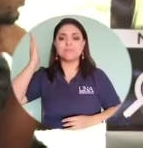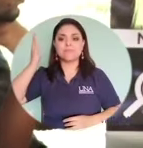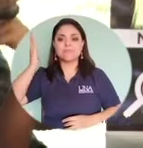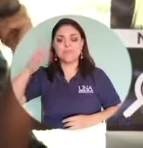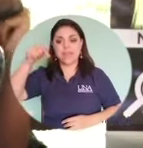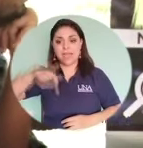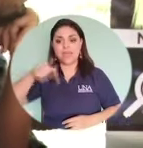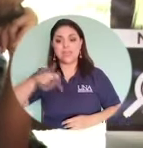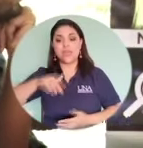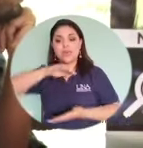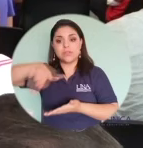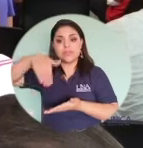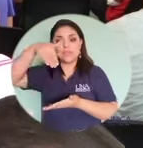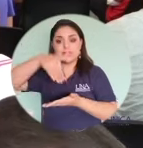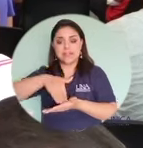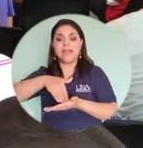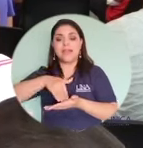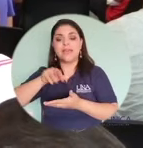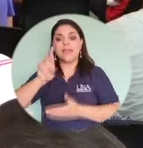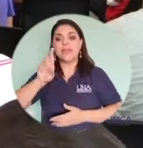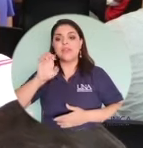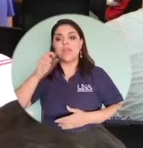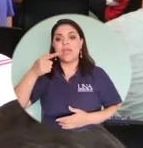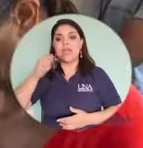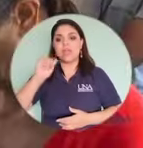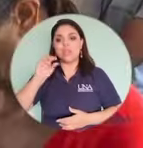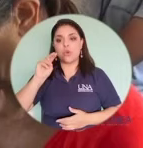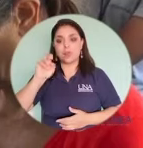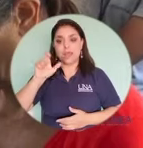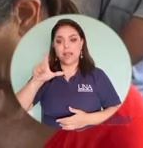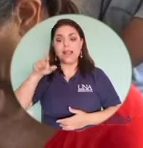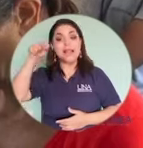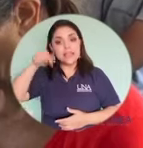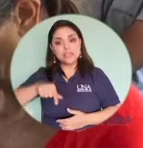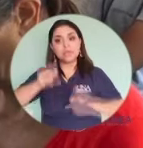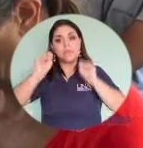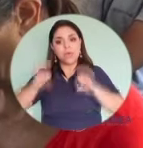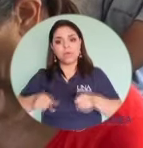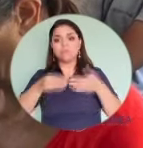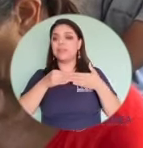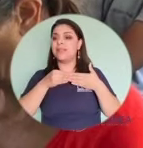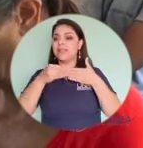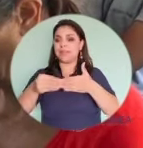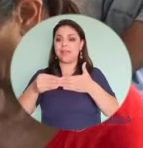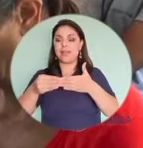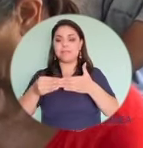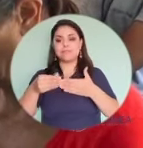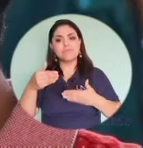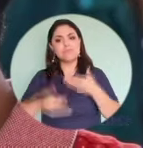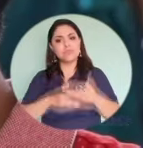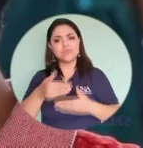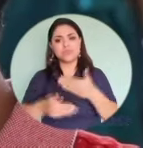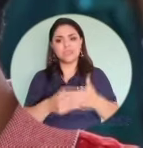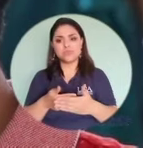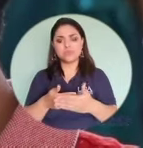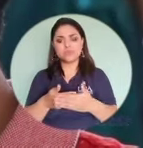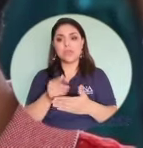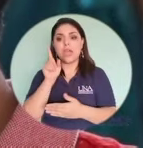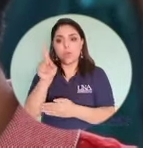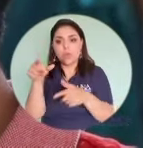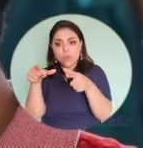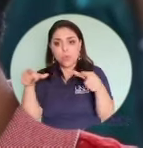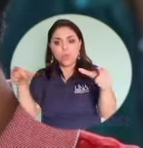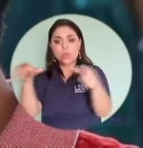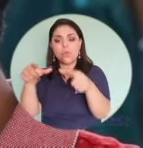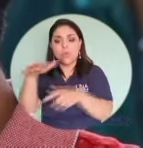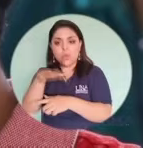espacios acá en una C regional nos pone también siendo punta de lanza para liderar estos procesos